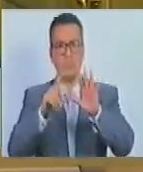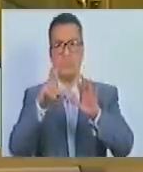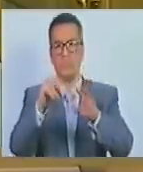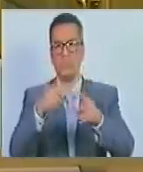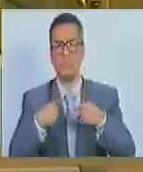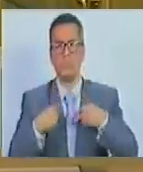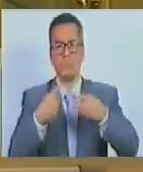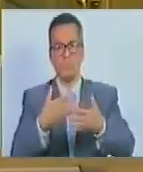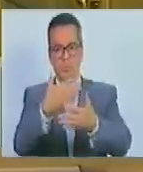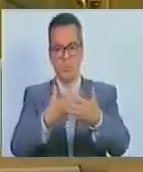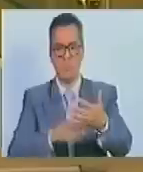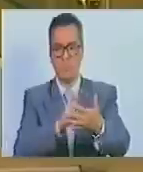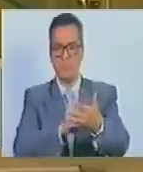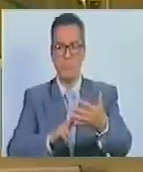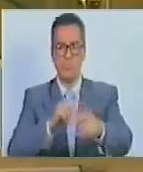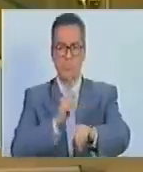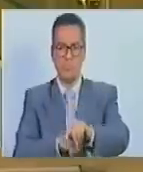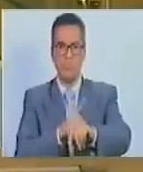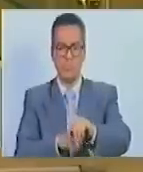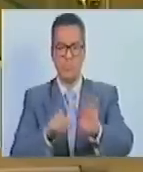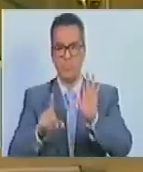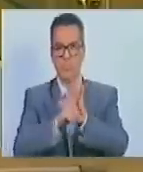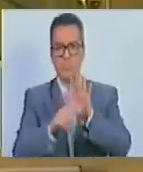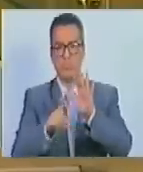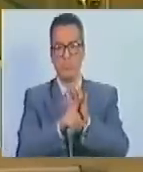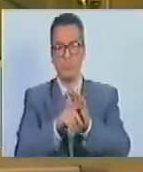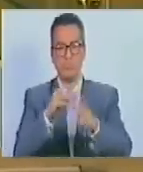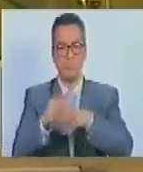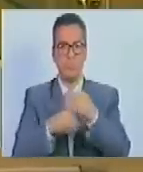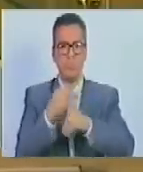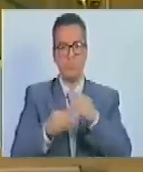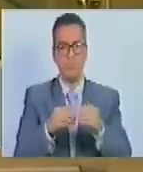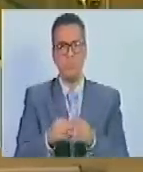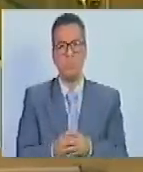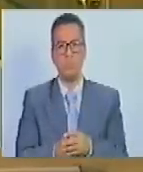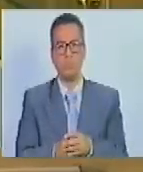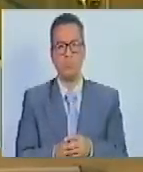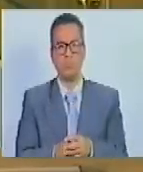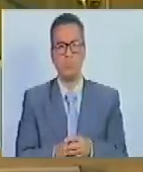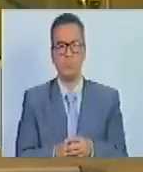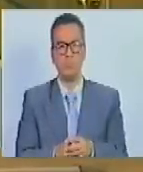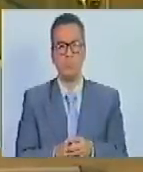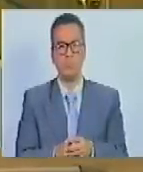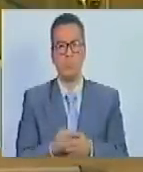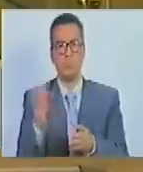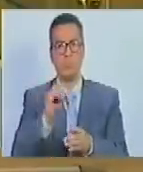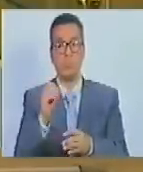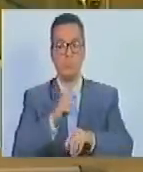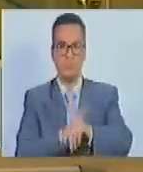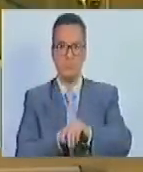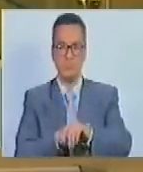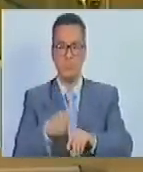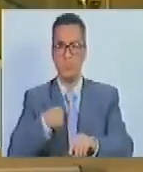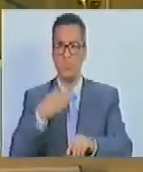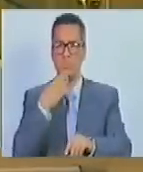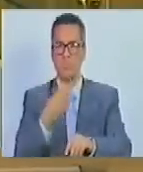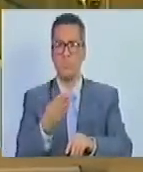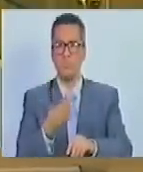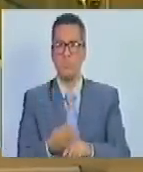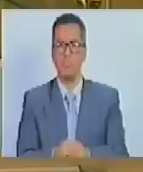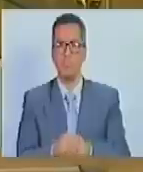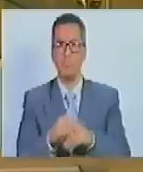rendición de cuentas en el tiempo legal establecido para ello o en el momento exigido por